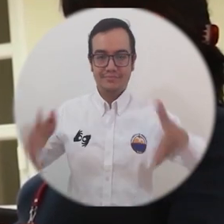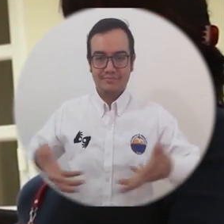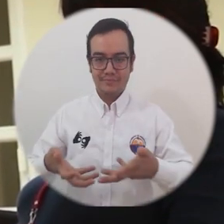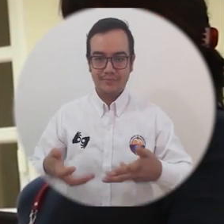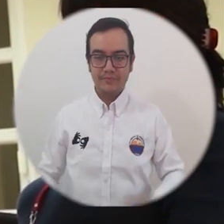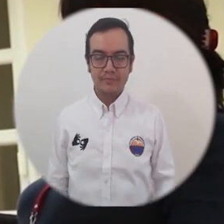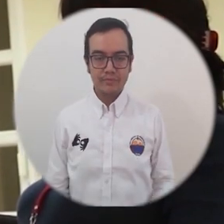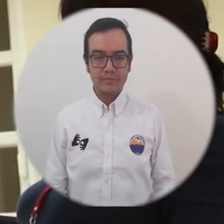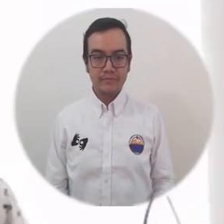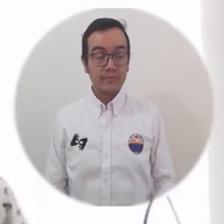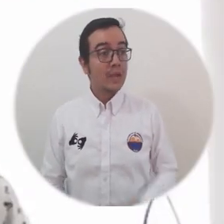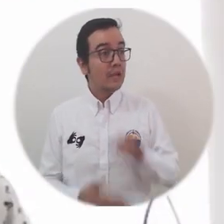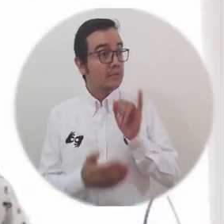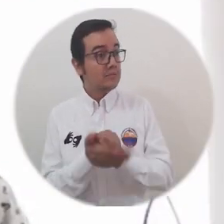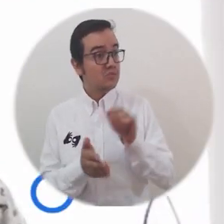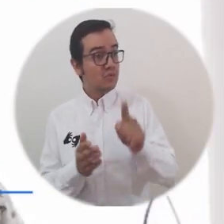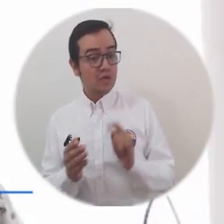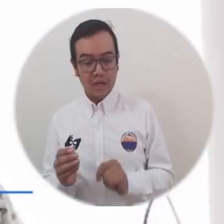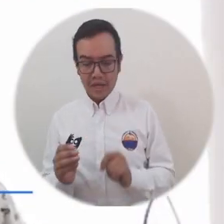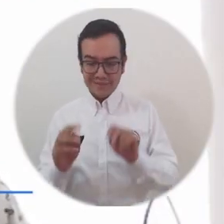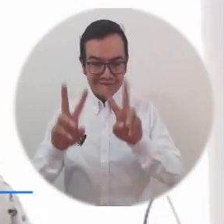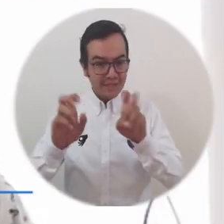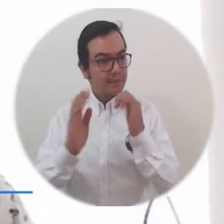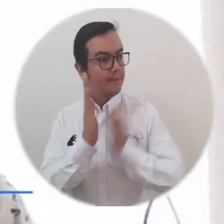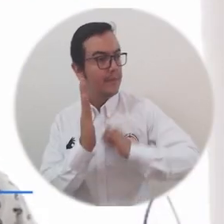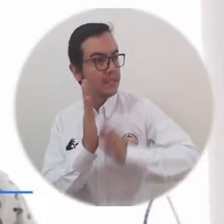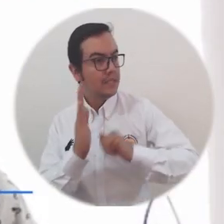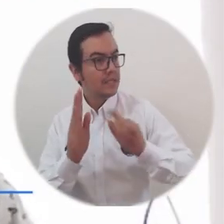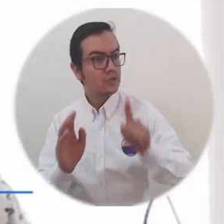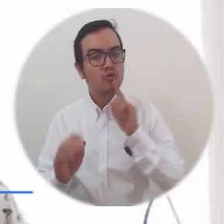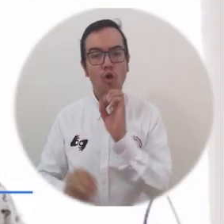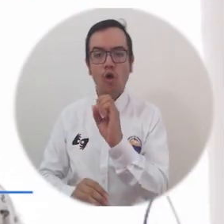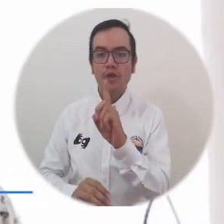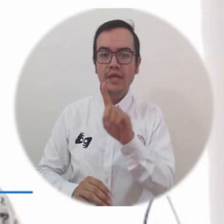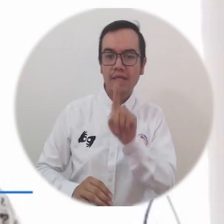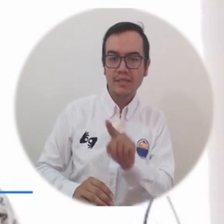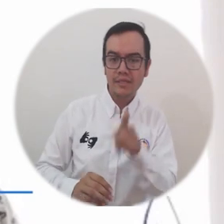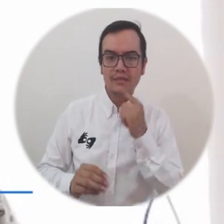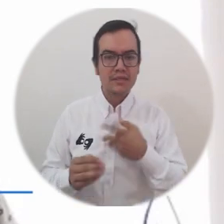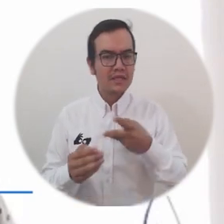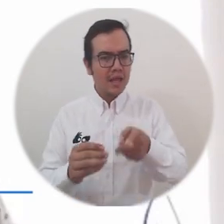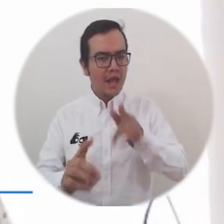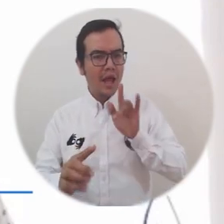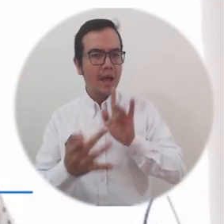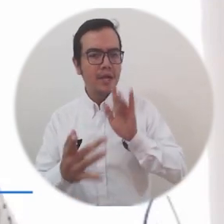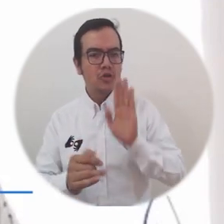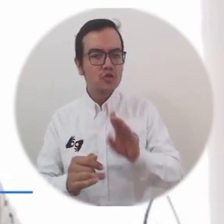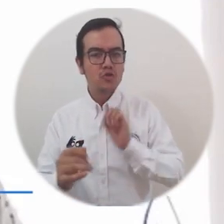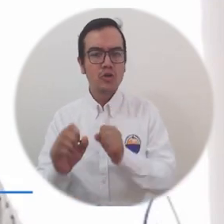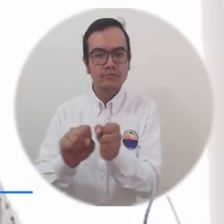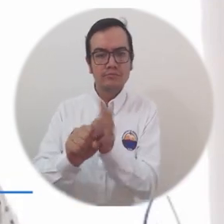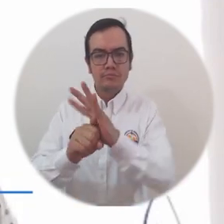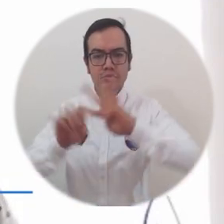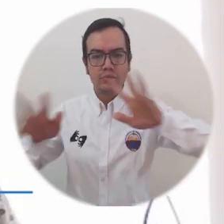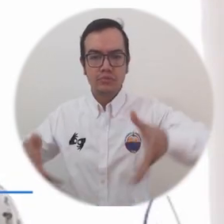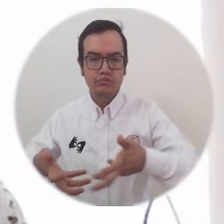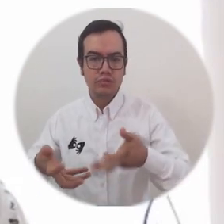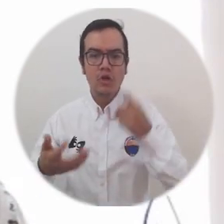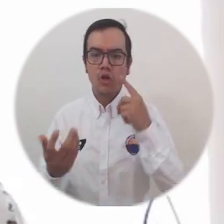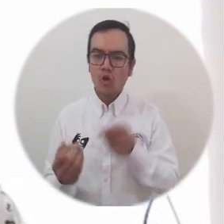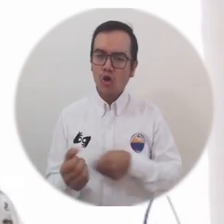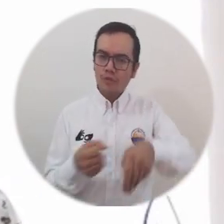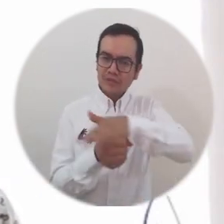magdalena ha sido un espacio de reflexión y discusión en torno a problemáticas sociales económicas y ambientales de nuestro